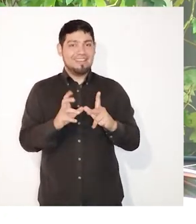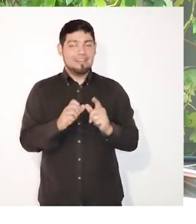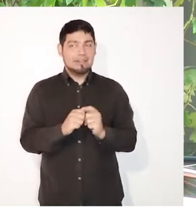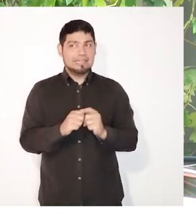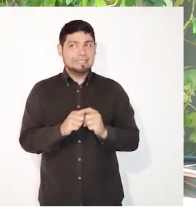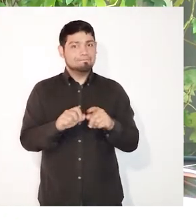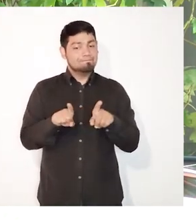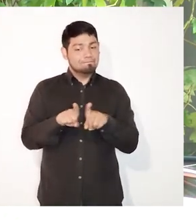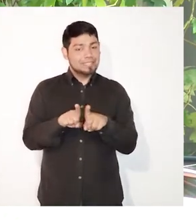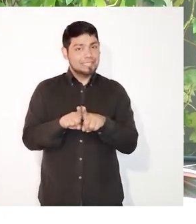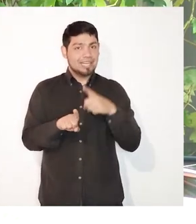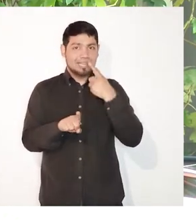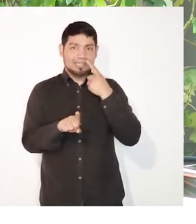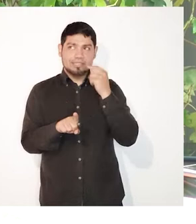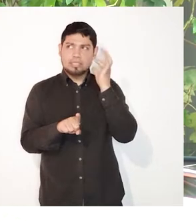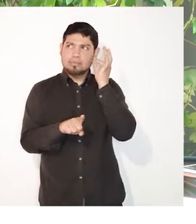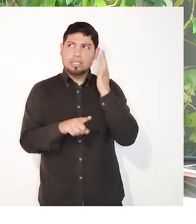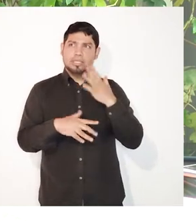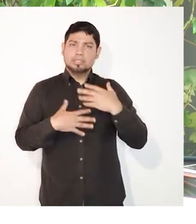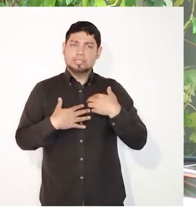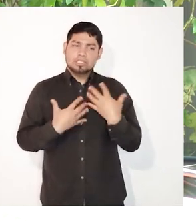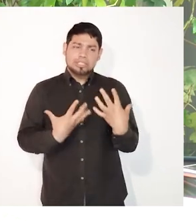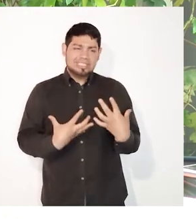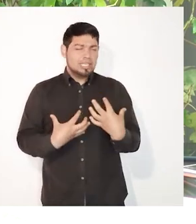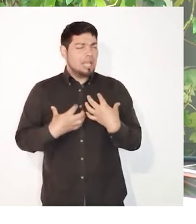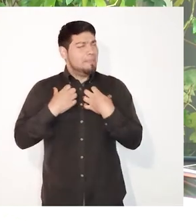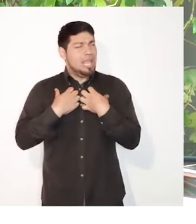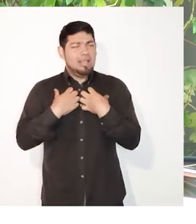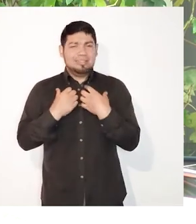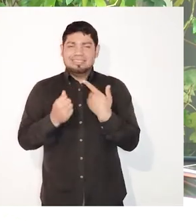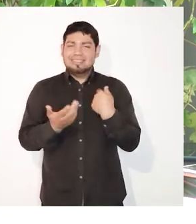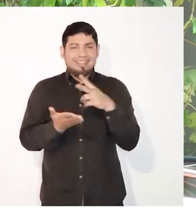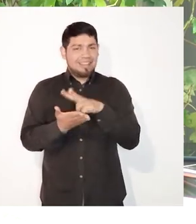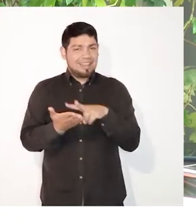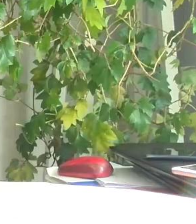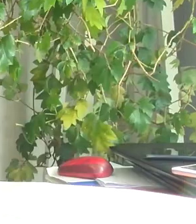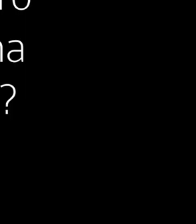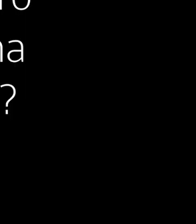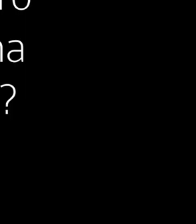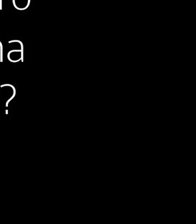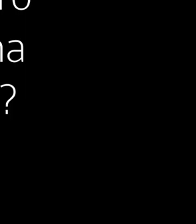nos llevó a encantarnos de la lectura.